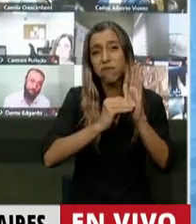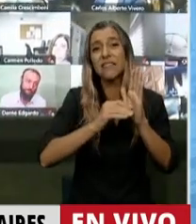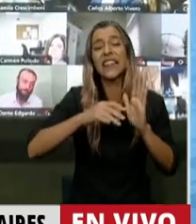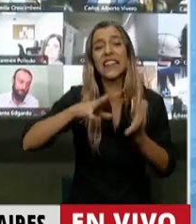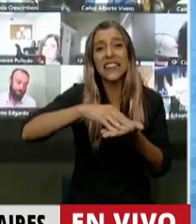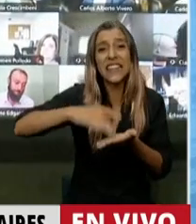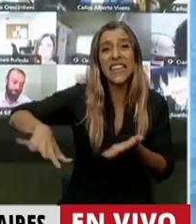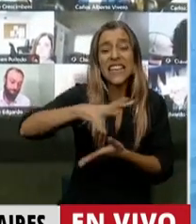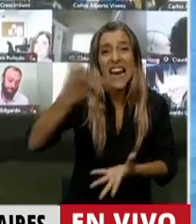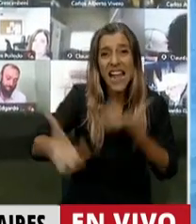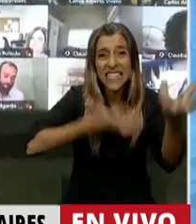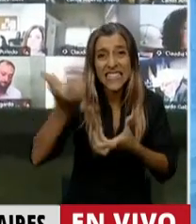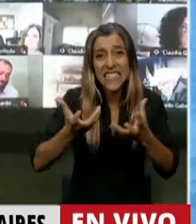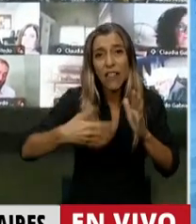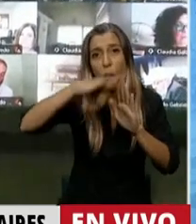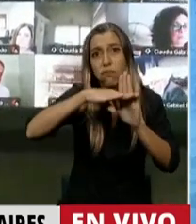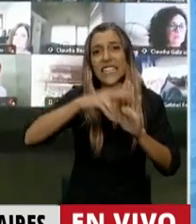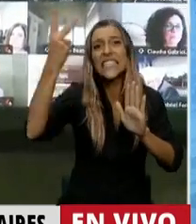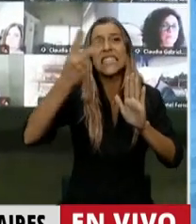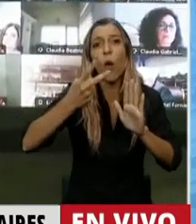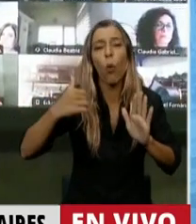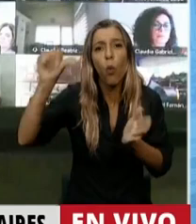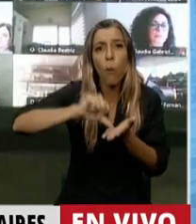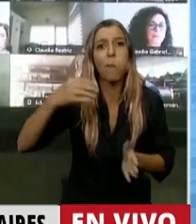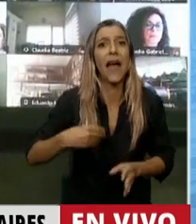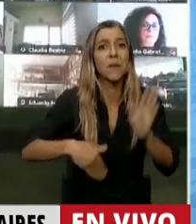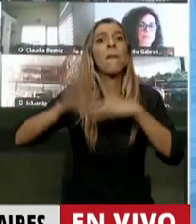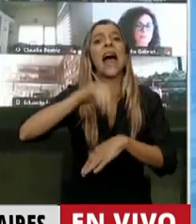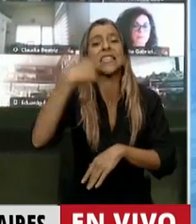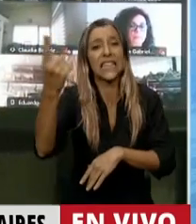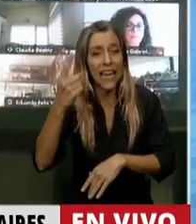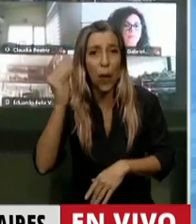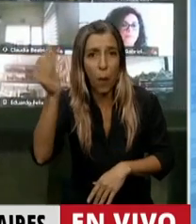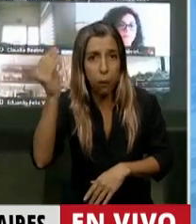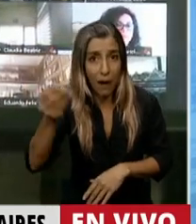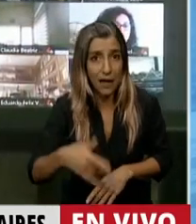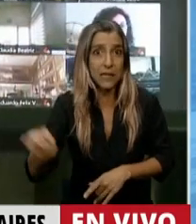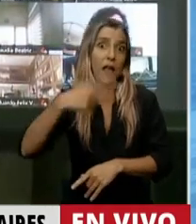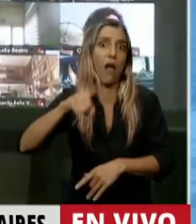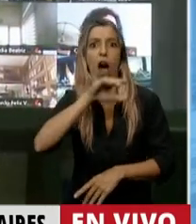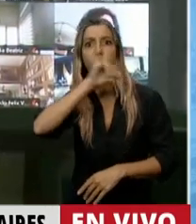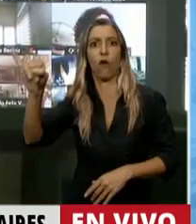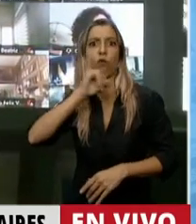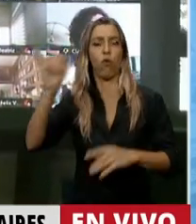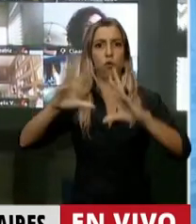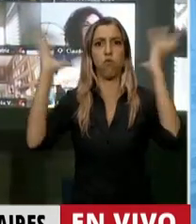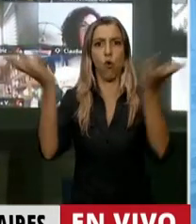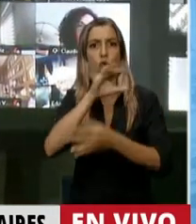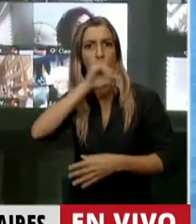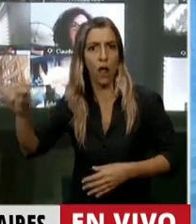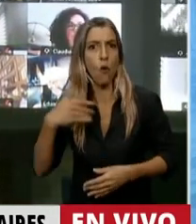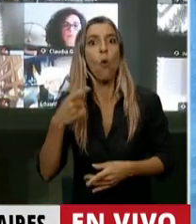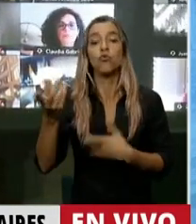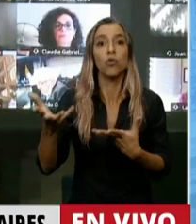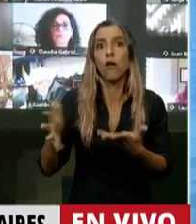más incluso que el Brasil de Bolsonaro al que se lo ha denunciado internacionalmente por no